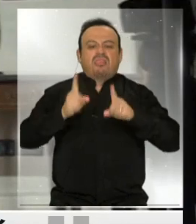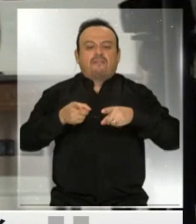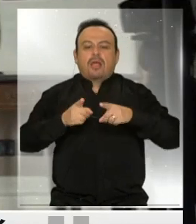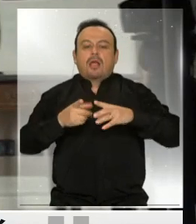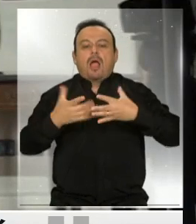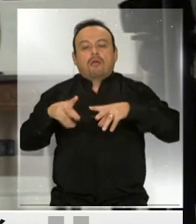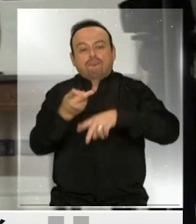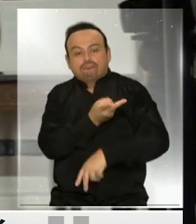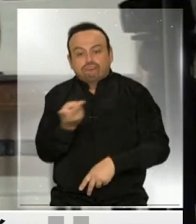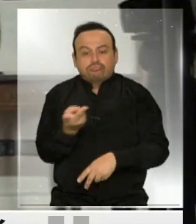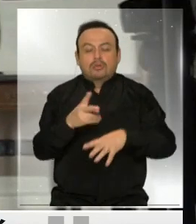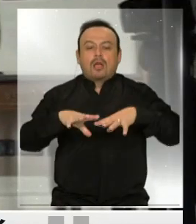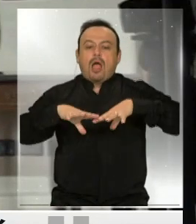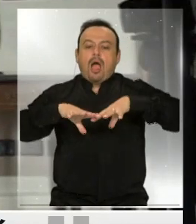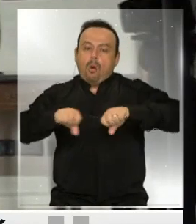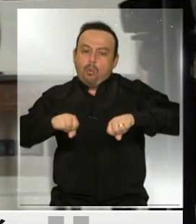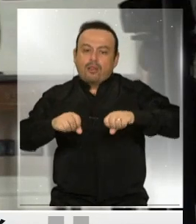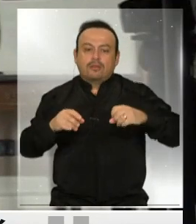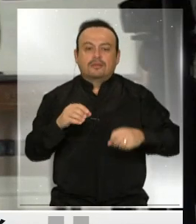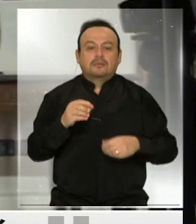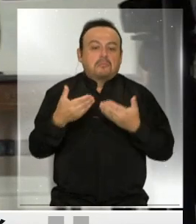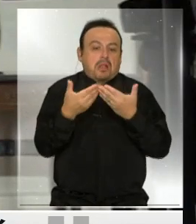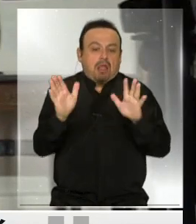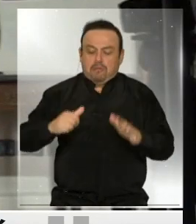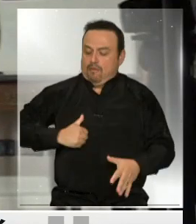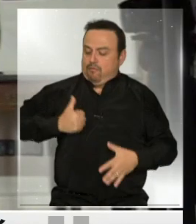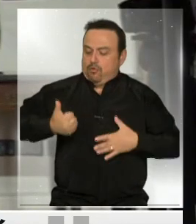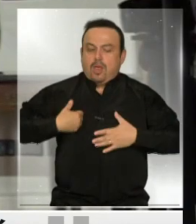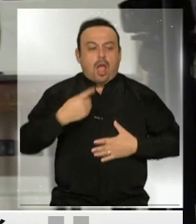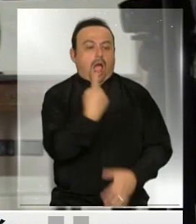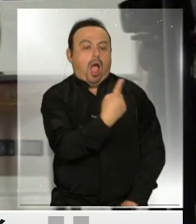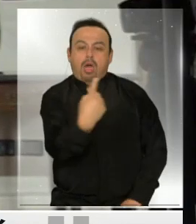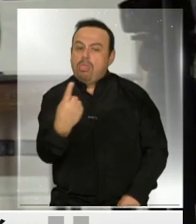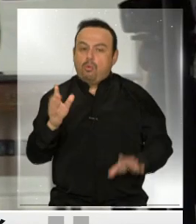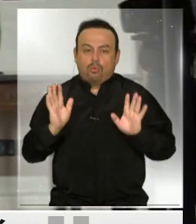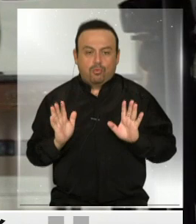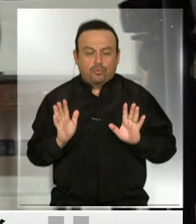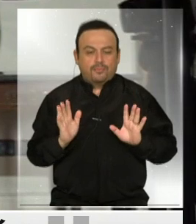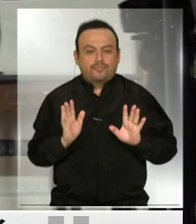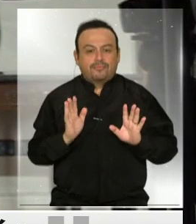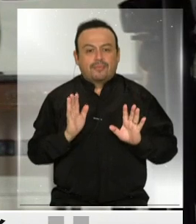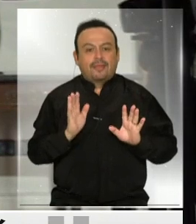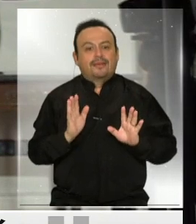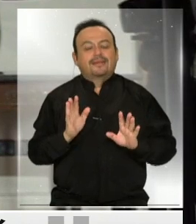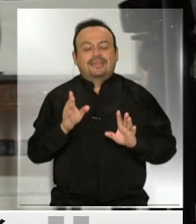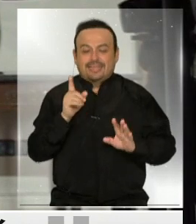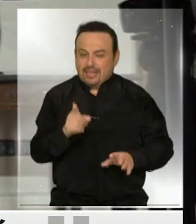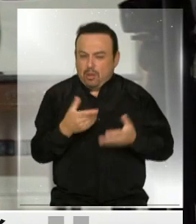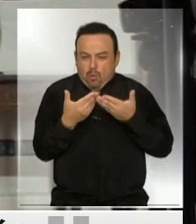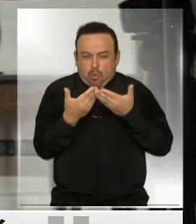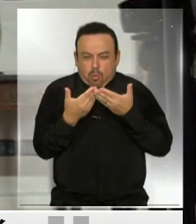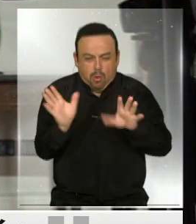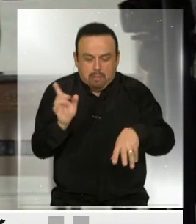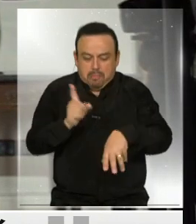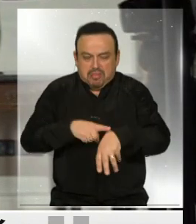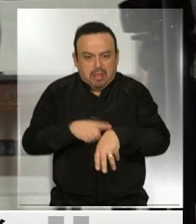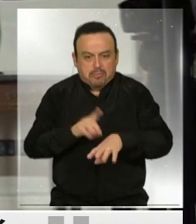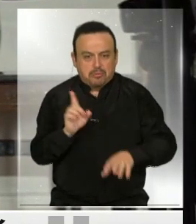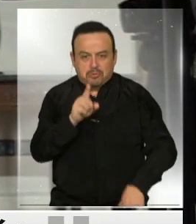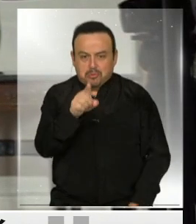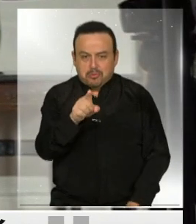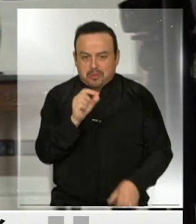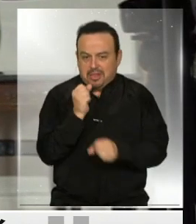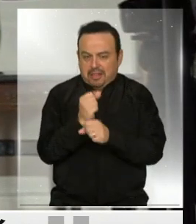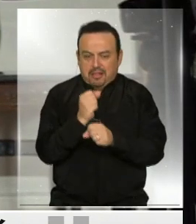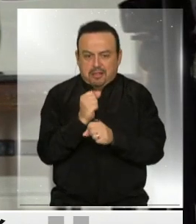sin la voluntad libre y soberana de cada trabajador. Y más aún, en cualquier momento, un